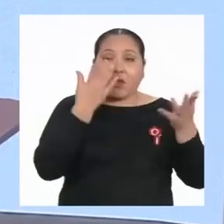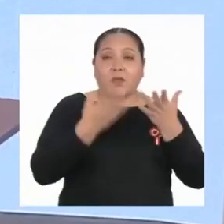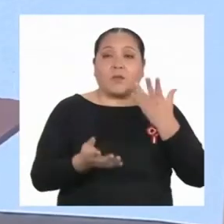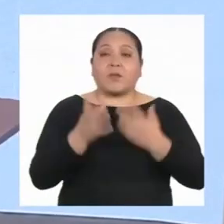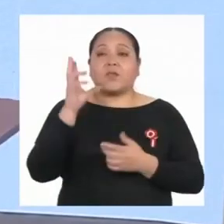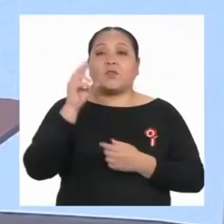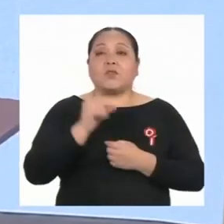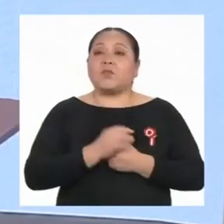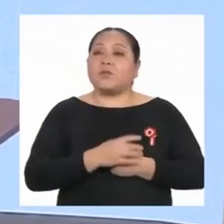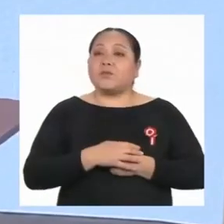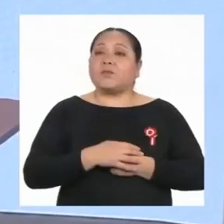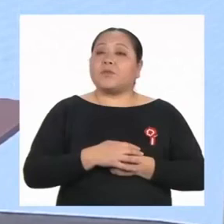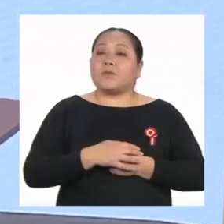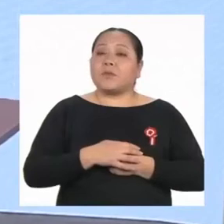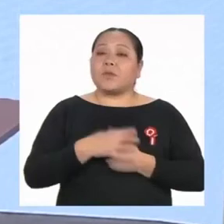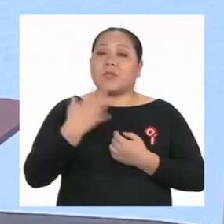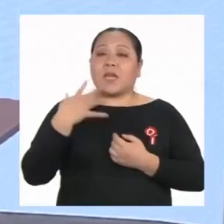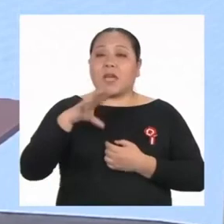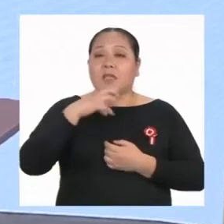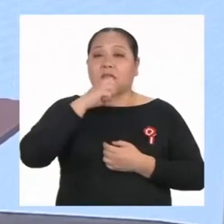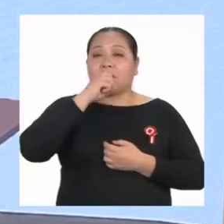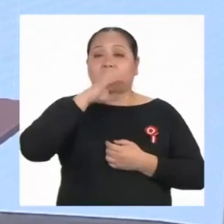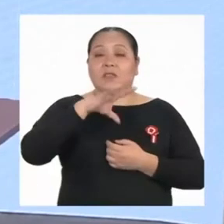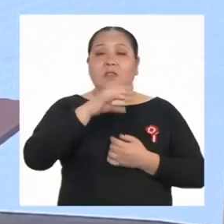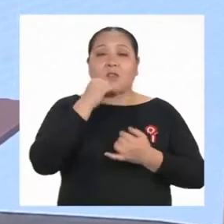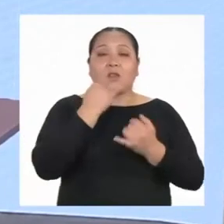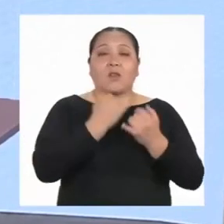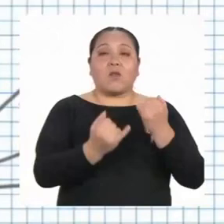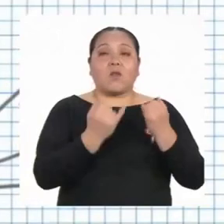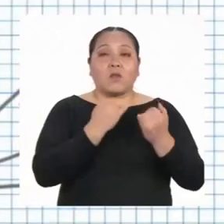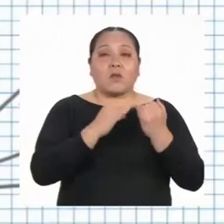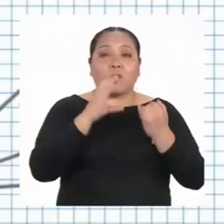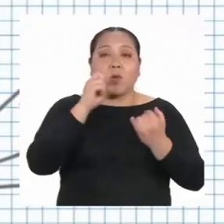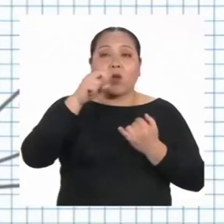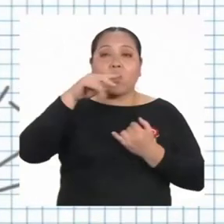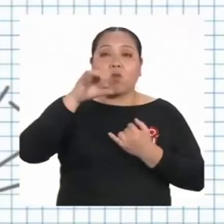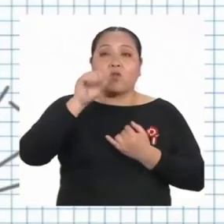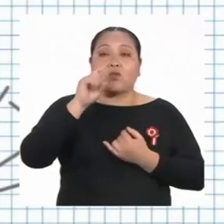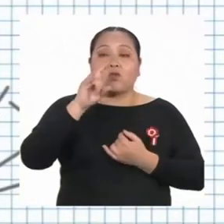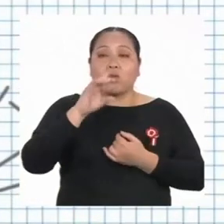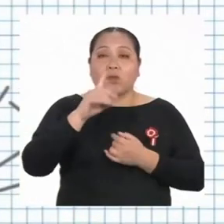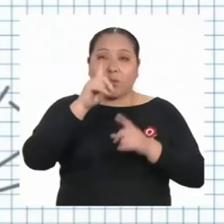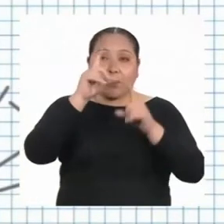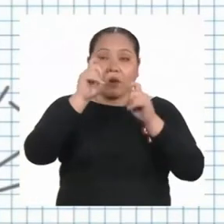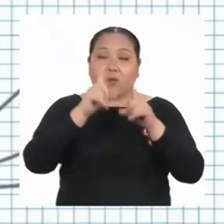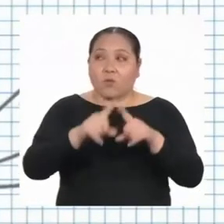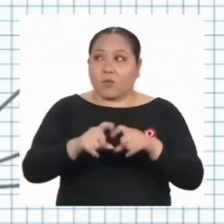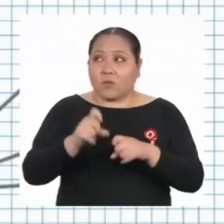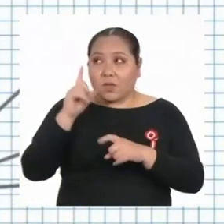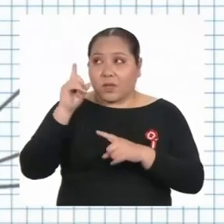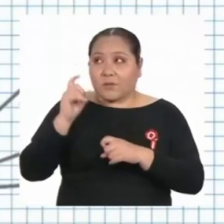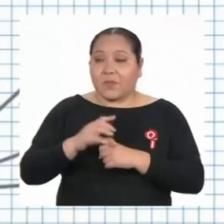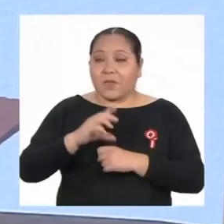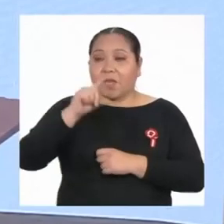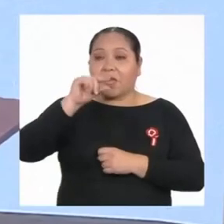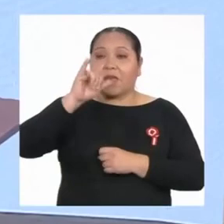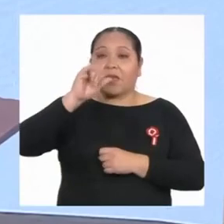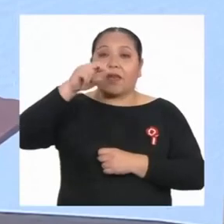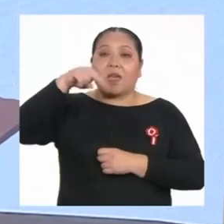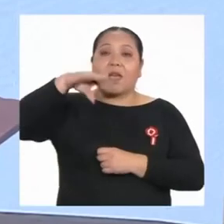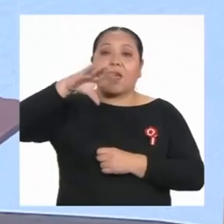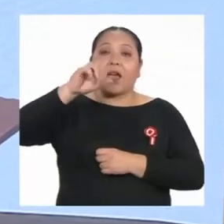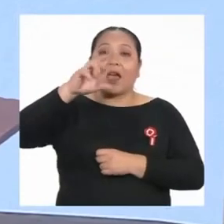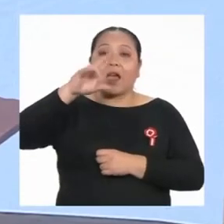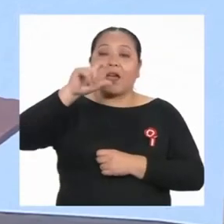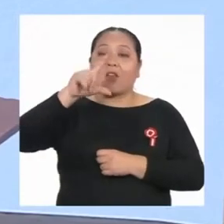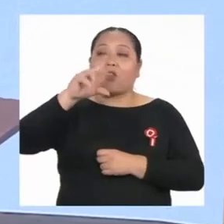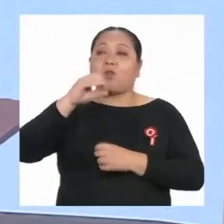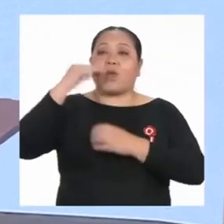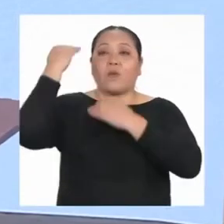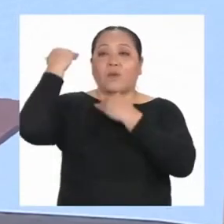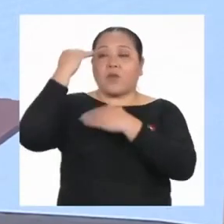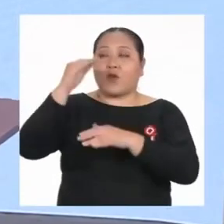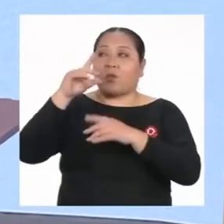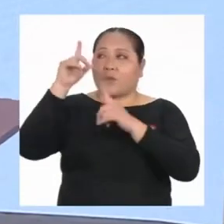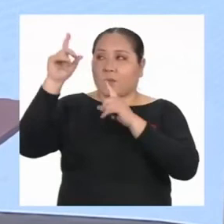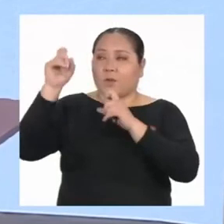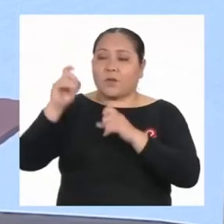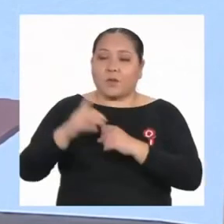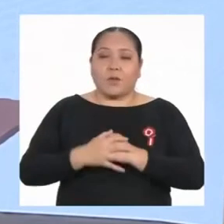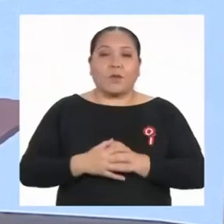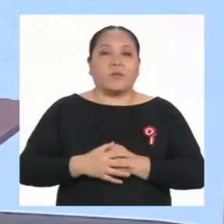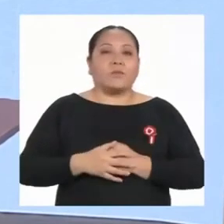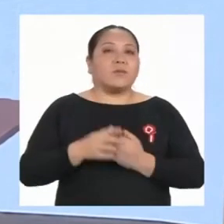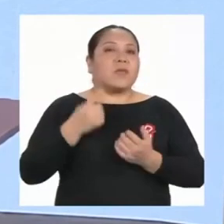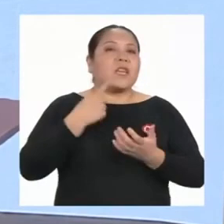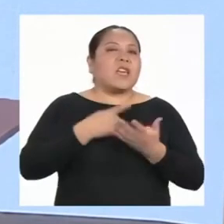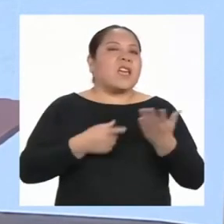paso a la última consulta que hemos recibido. Esta es de Giancarlo, de Piura. Pregunta, ¿qué